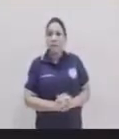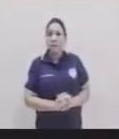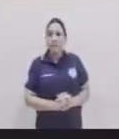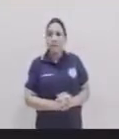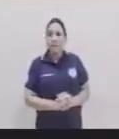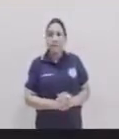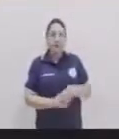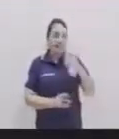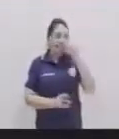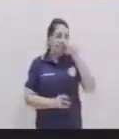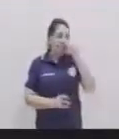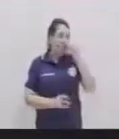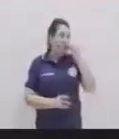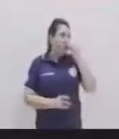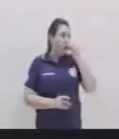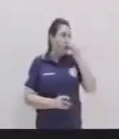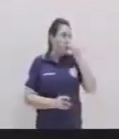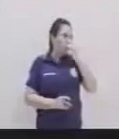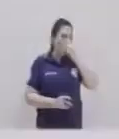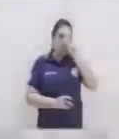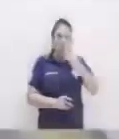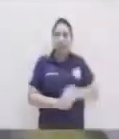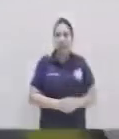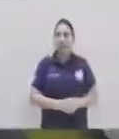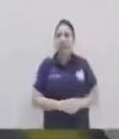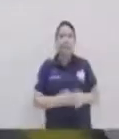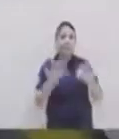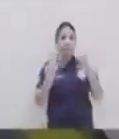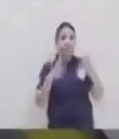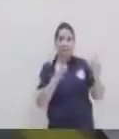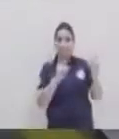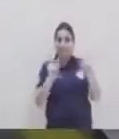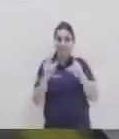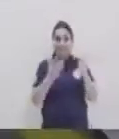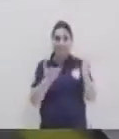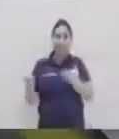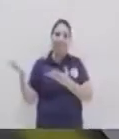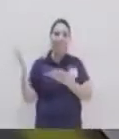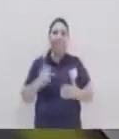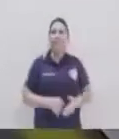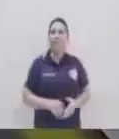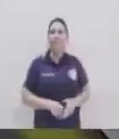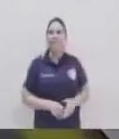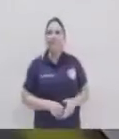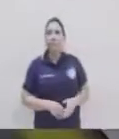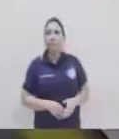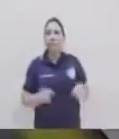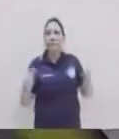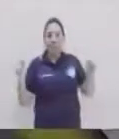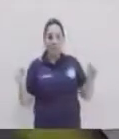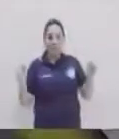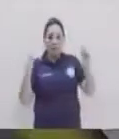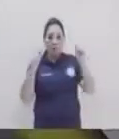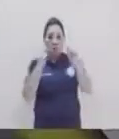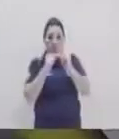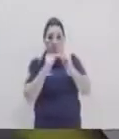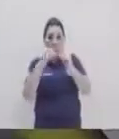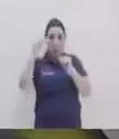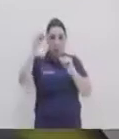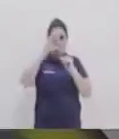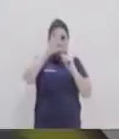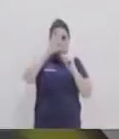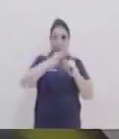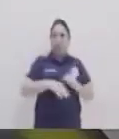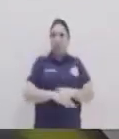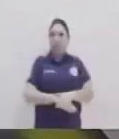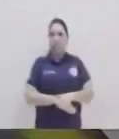vamos muy bien ya teniendo todo listo ahora lo que vamos a hacer es unirlo para que nos dé la